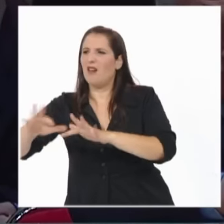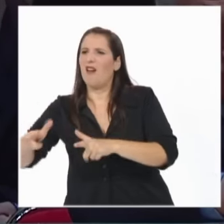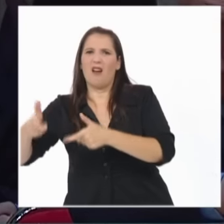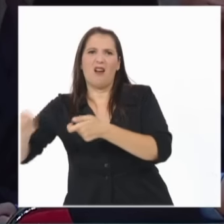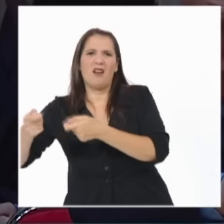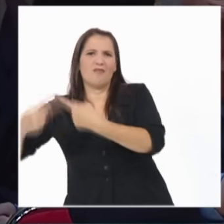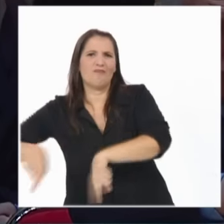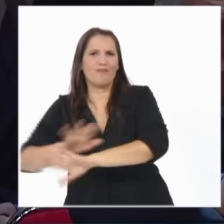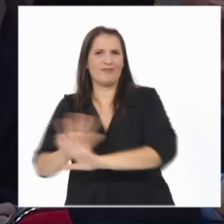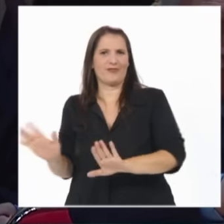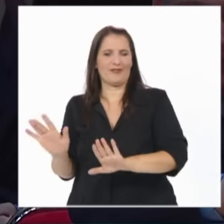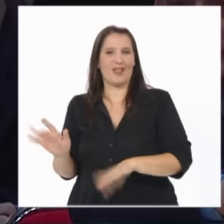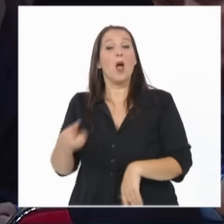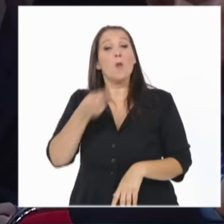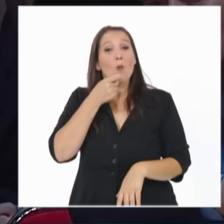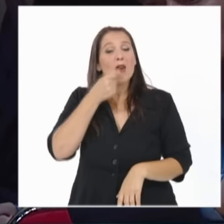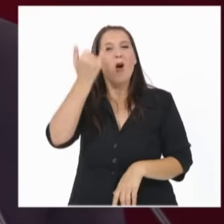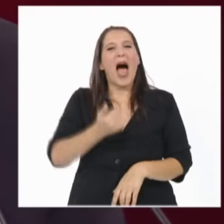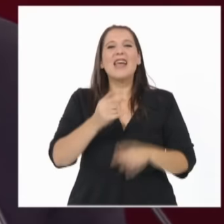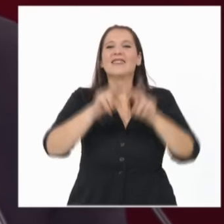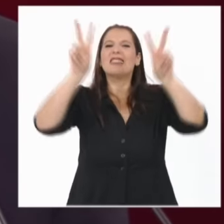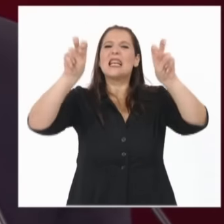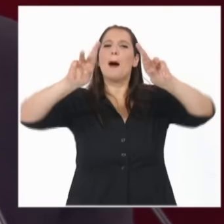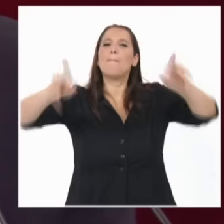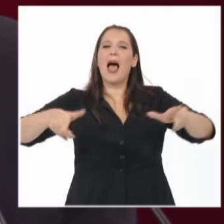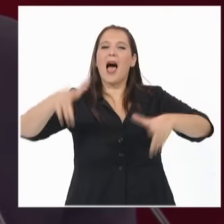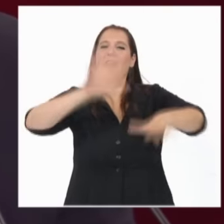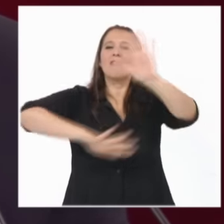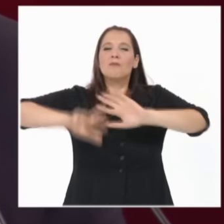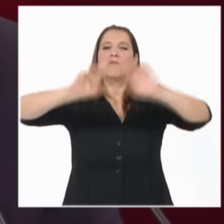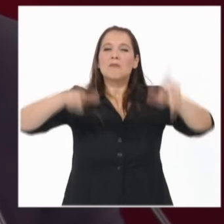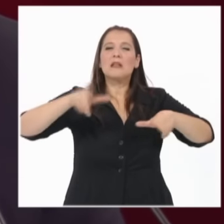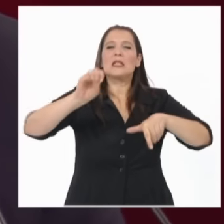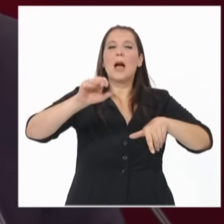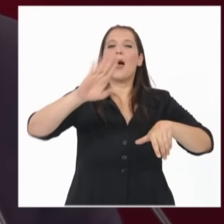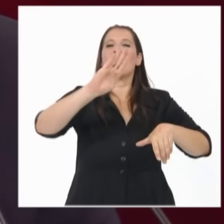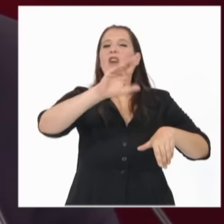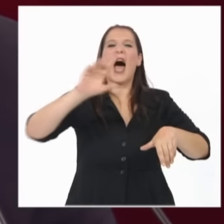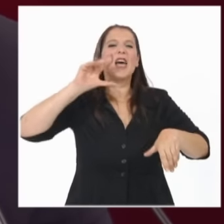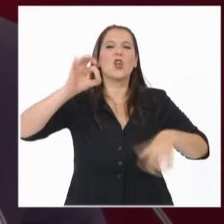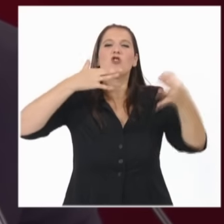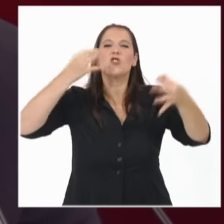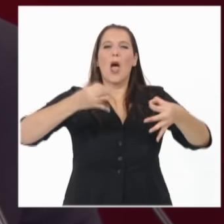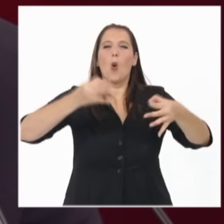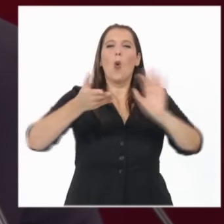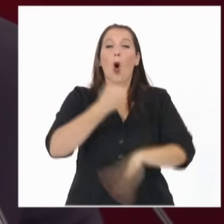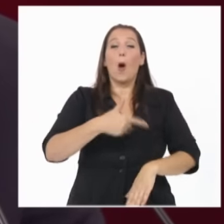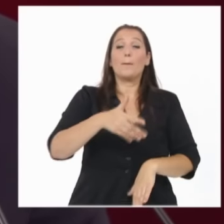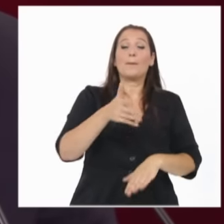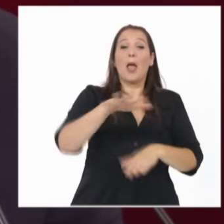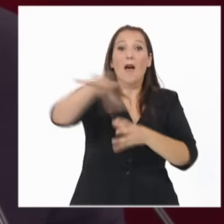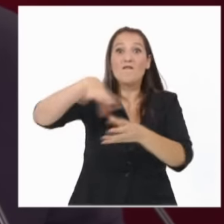Un ejemplo es el programa Barrios Seguros. En el barrio 31, ex Villa 31, con la intervención,